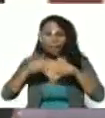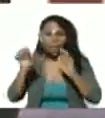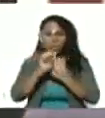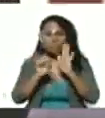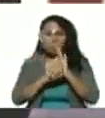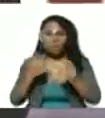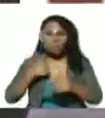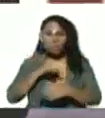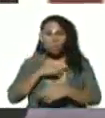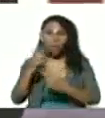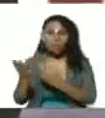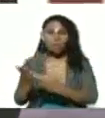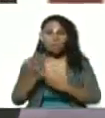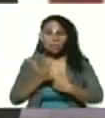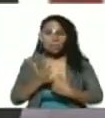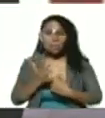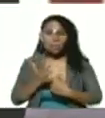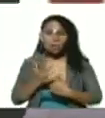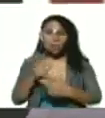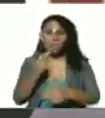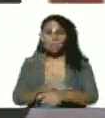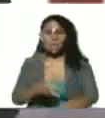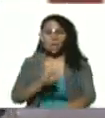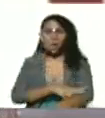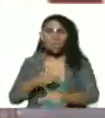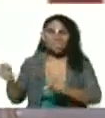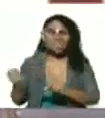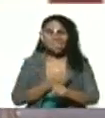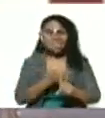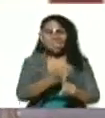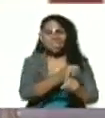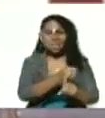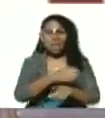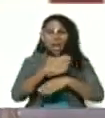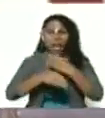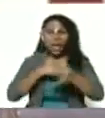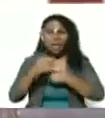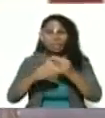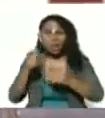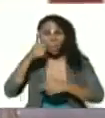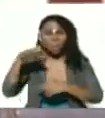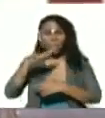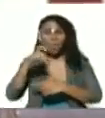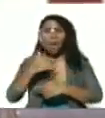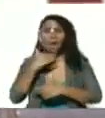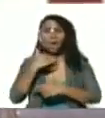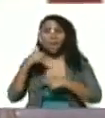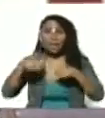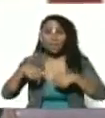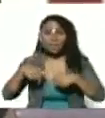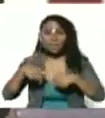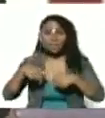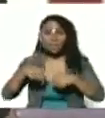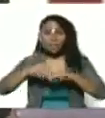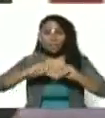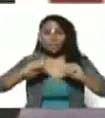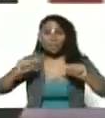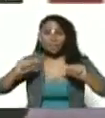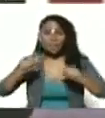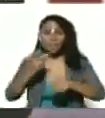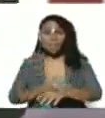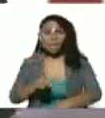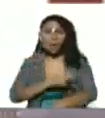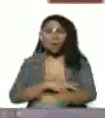hemos recibido la peor agresión que haya recibido pueblo alguno en este continente la peor